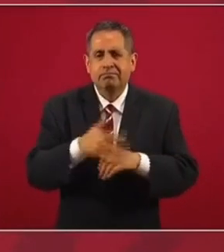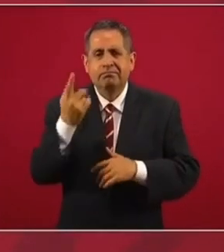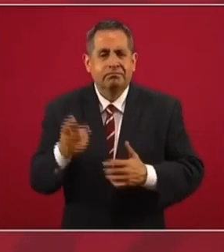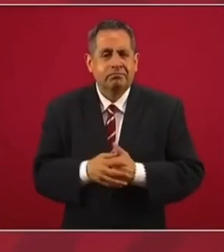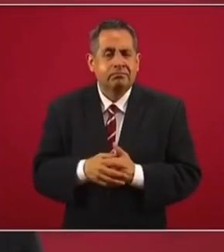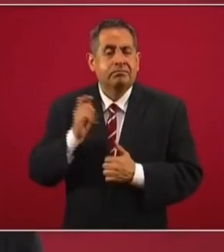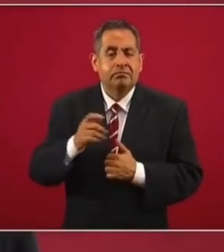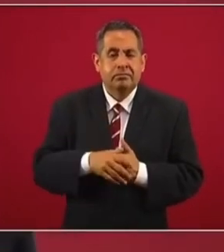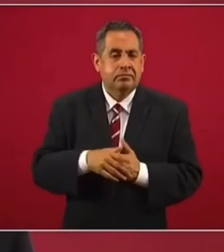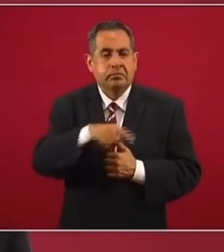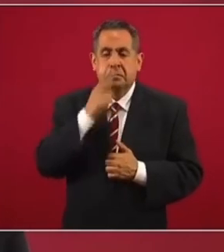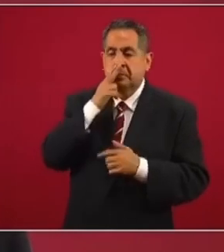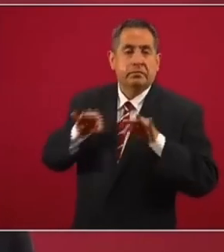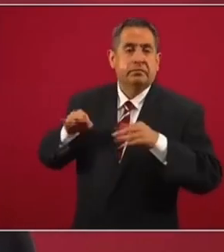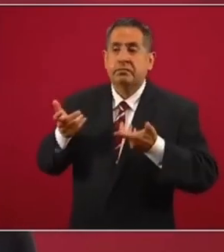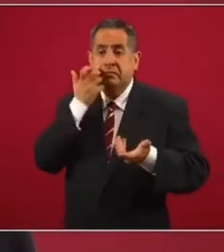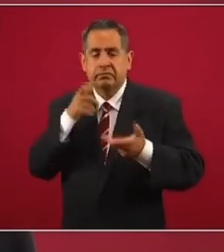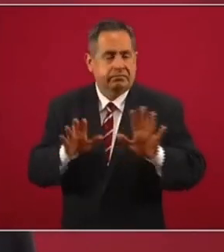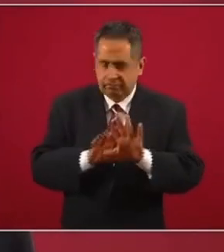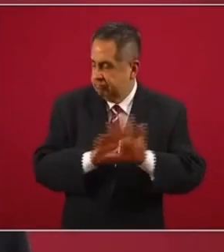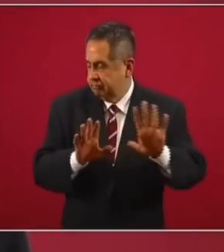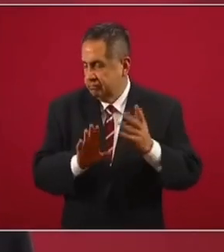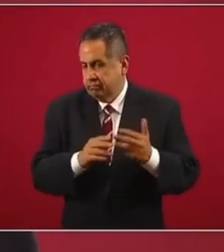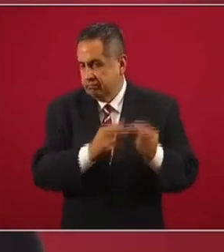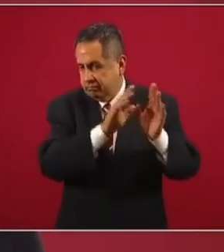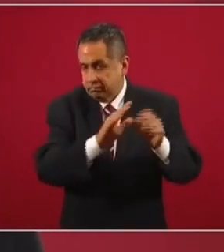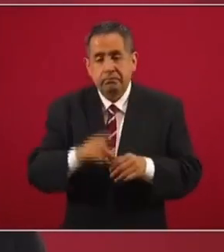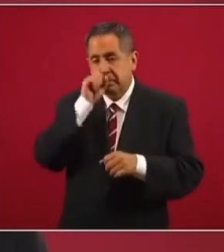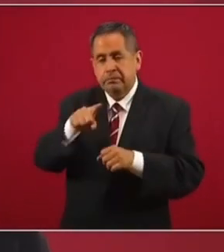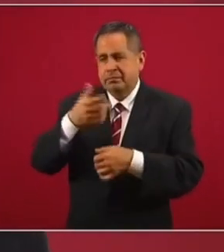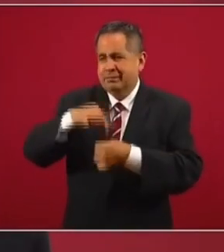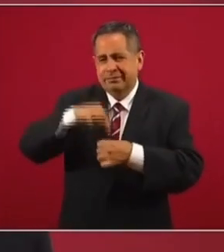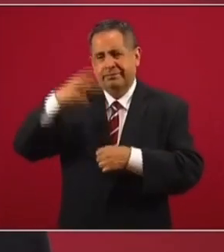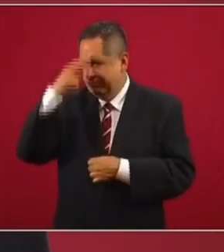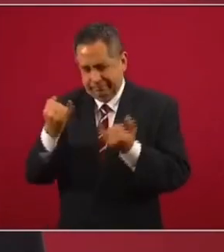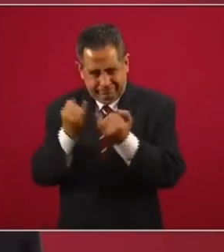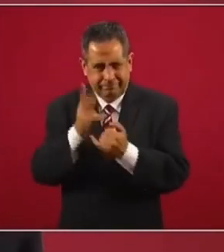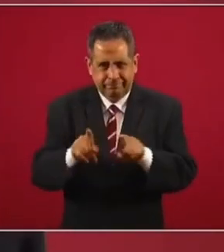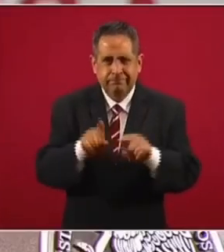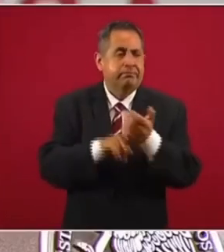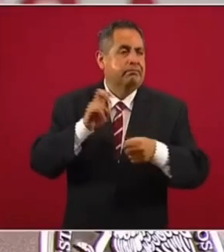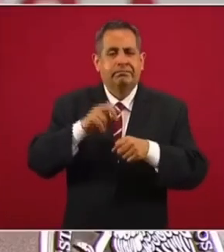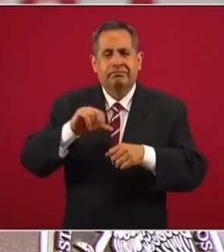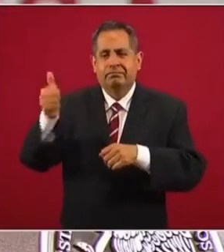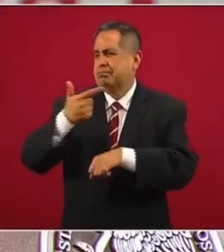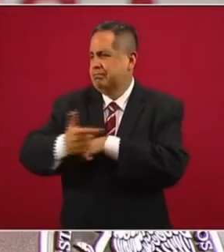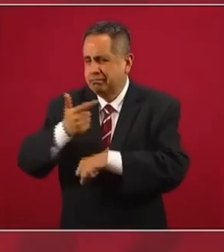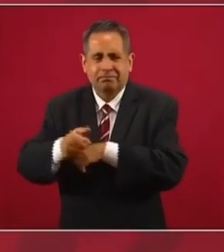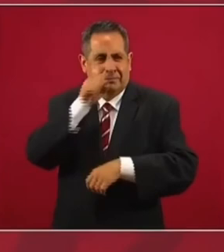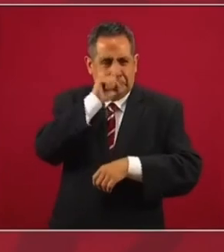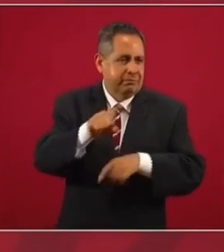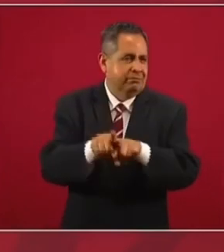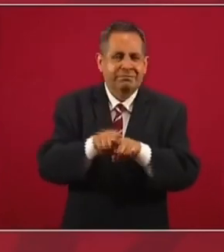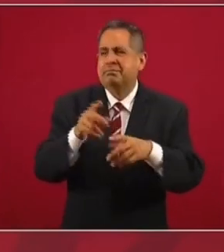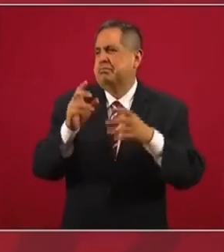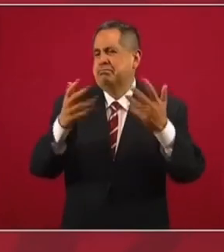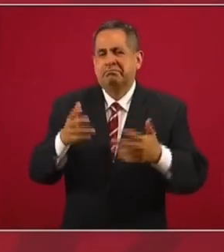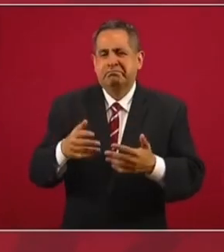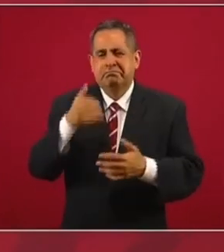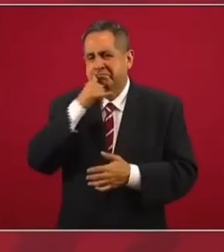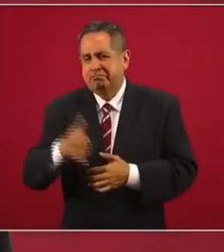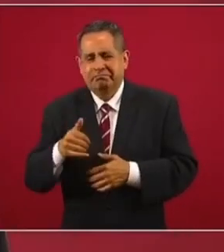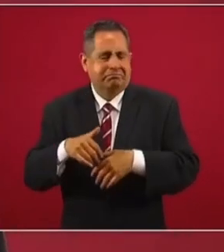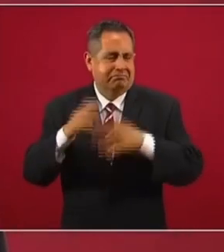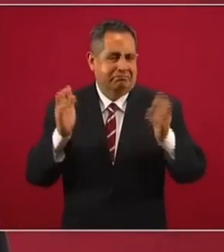porque todo es utilizado. No solo es el caso de Estados Unidos, así son las elecciones en México, así son las elecciones en Guatemala, así son las elecciones en